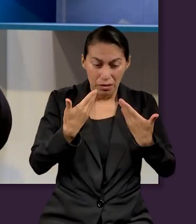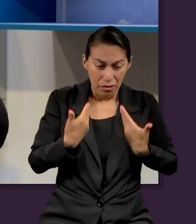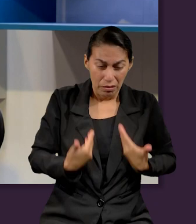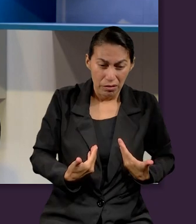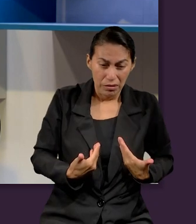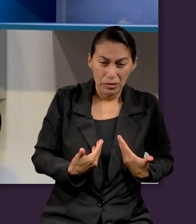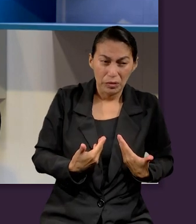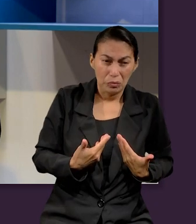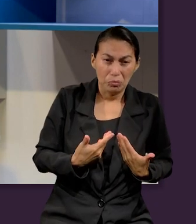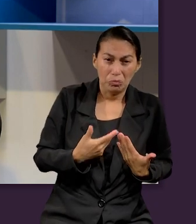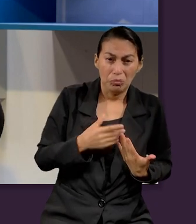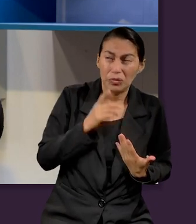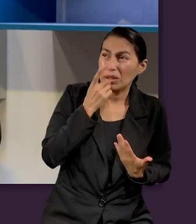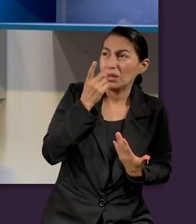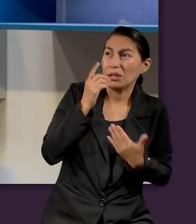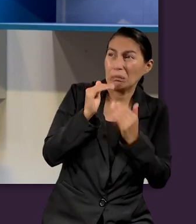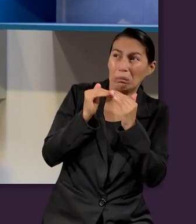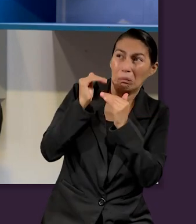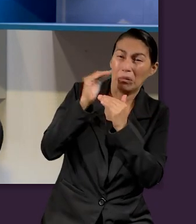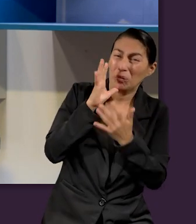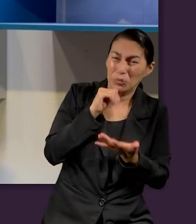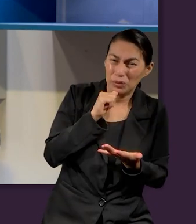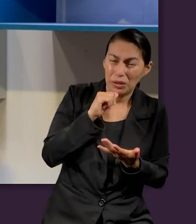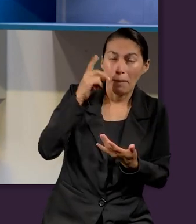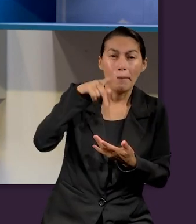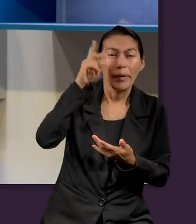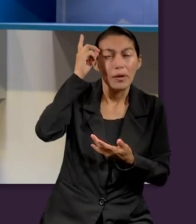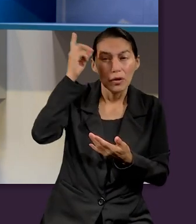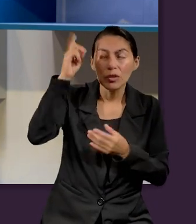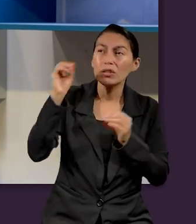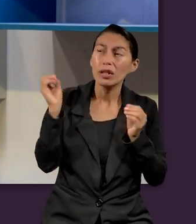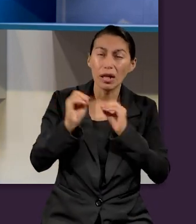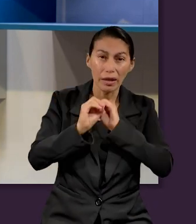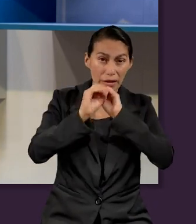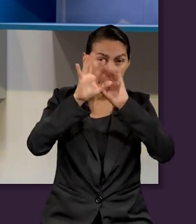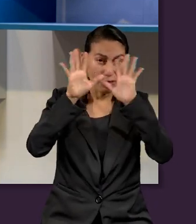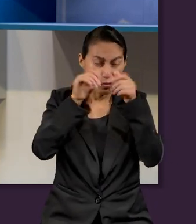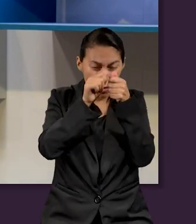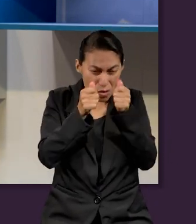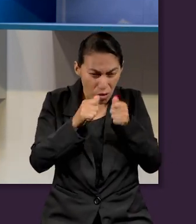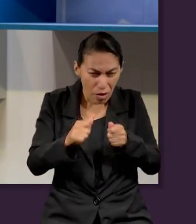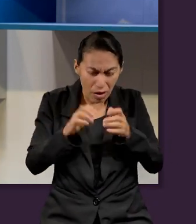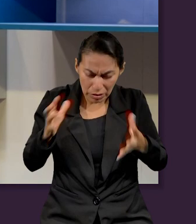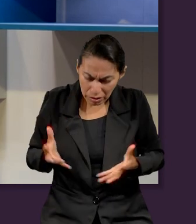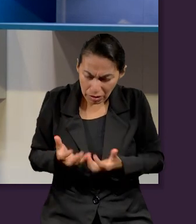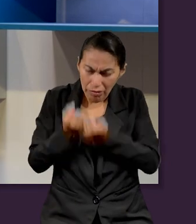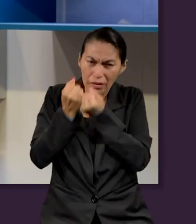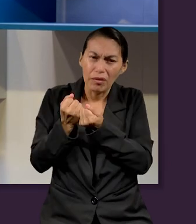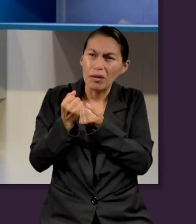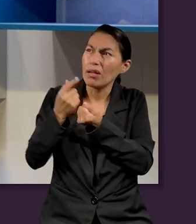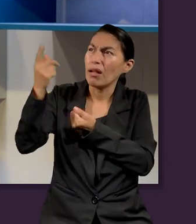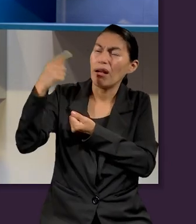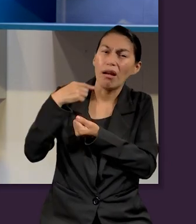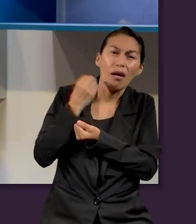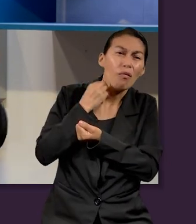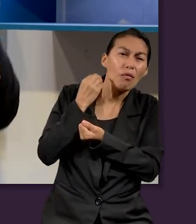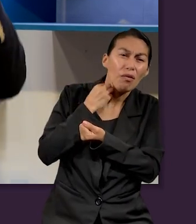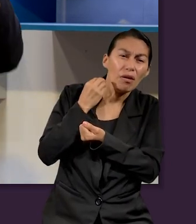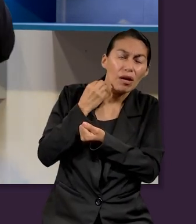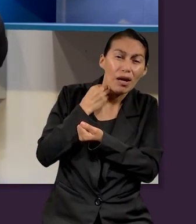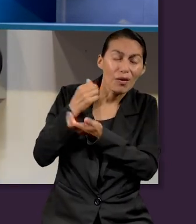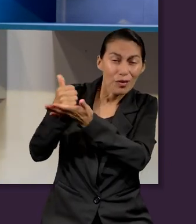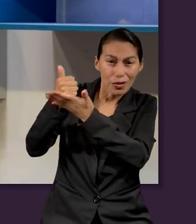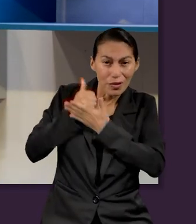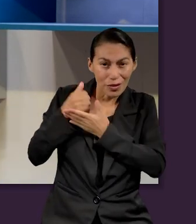Palabras humanas es bien difícil que expresen su magnitud. Pero se ve a Jesús como nuestro creador, como nuestro redentor, como